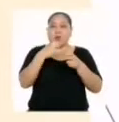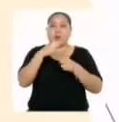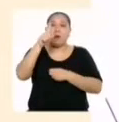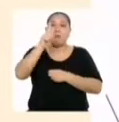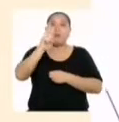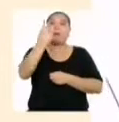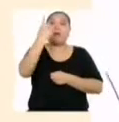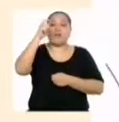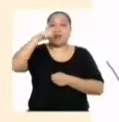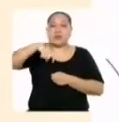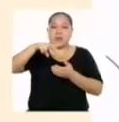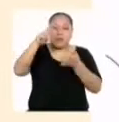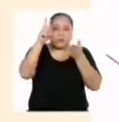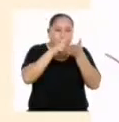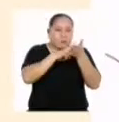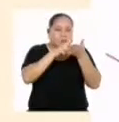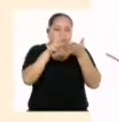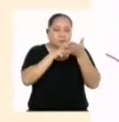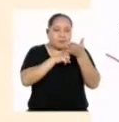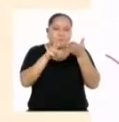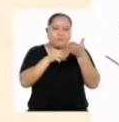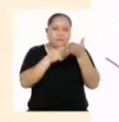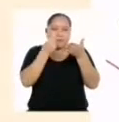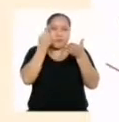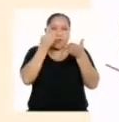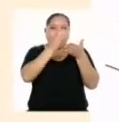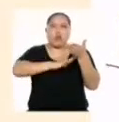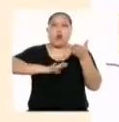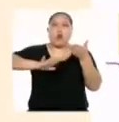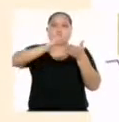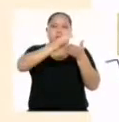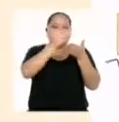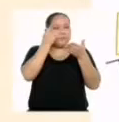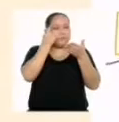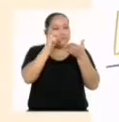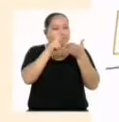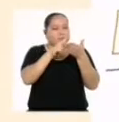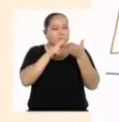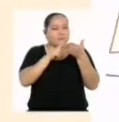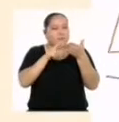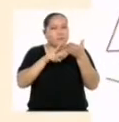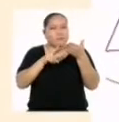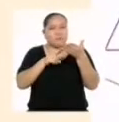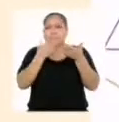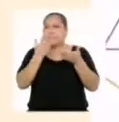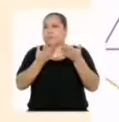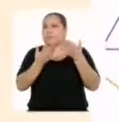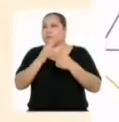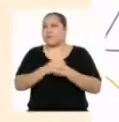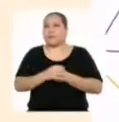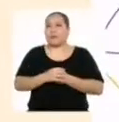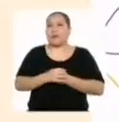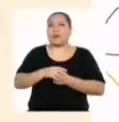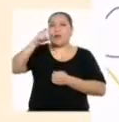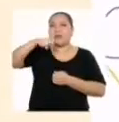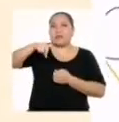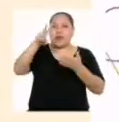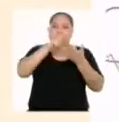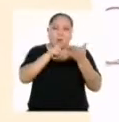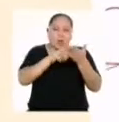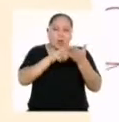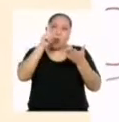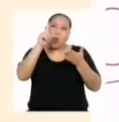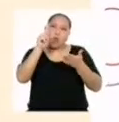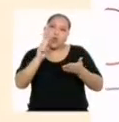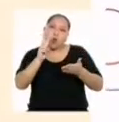Primero debe leer cuidadosamente la situación como un todo, Para que pueda familiarizarse con ella. Si fuera el caso, Hay que leerla dos